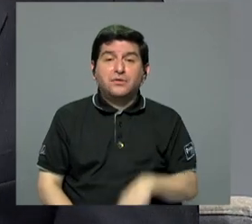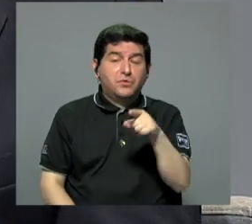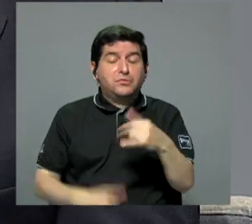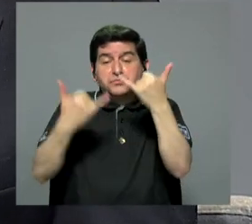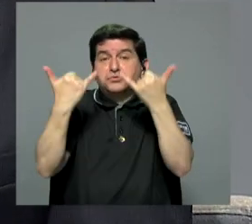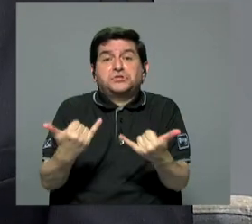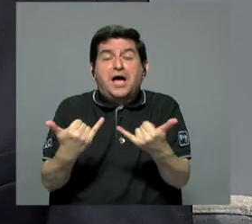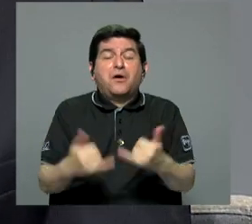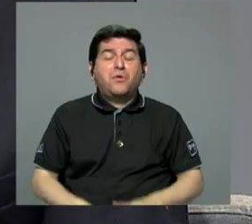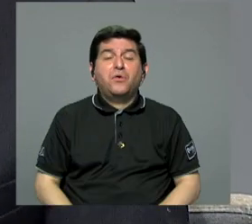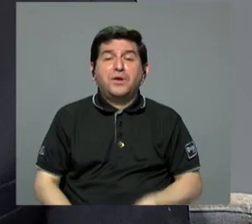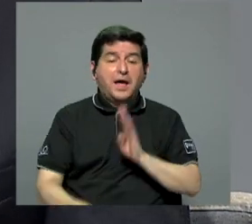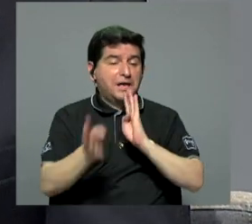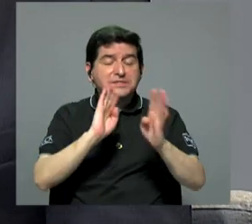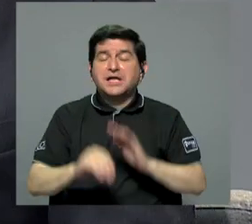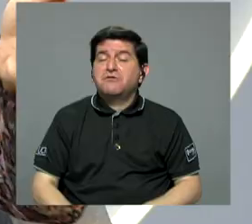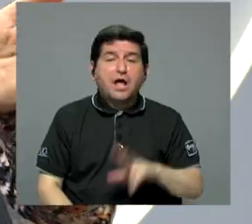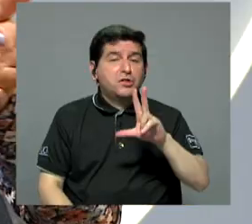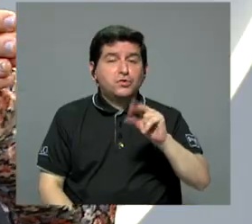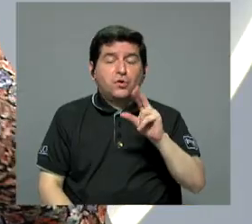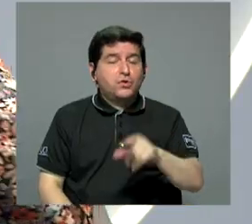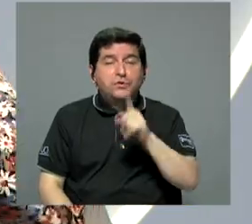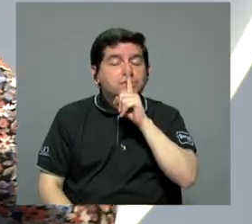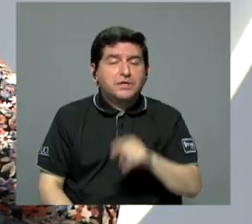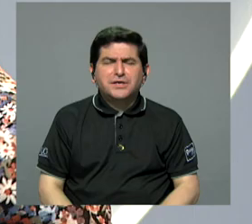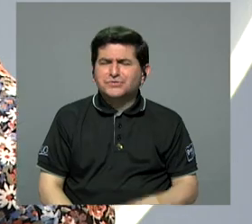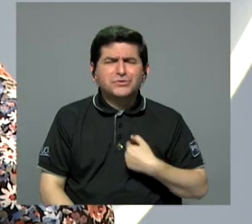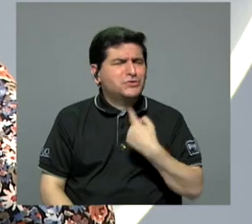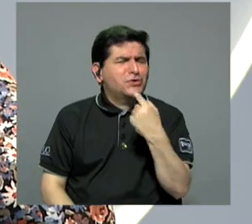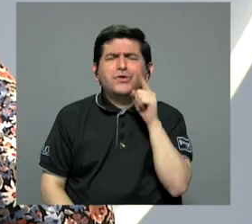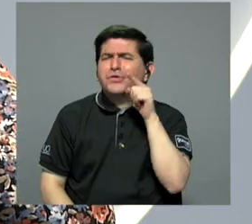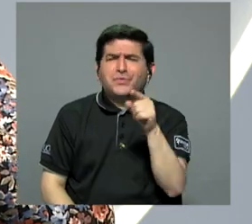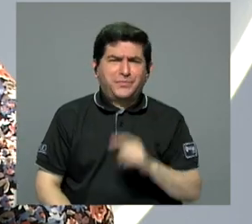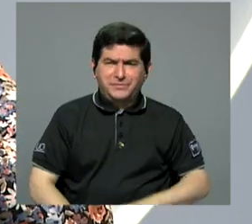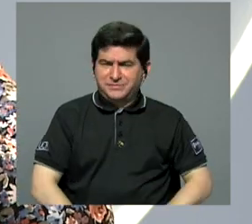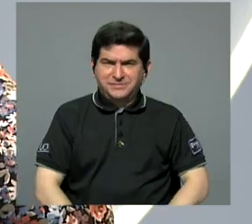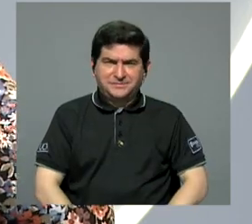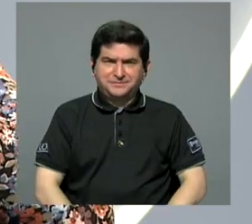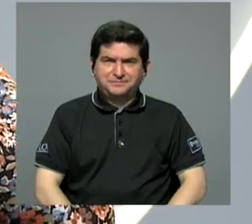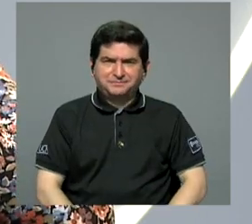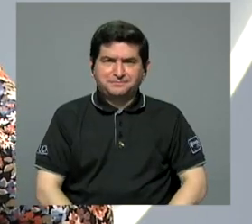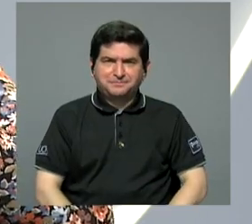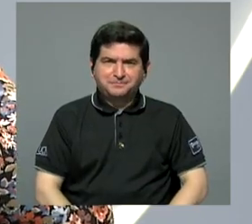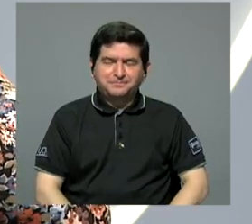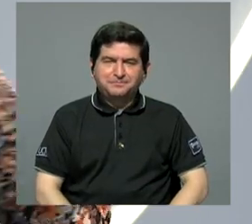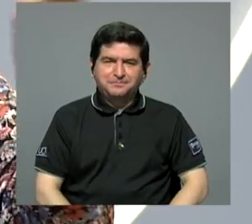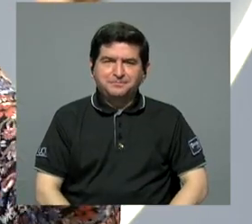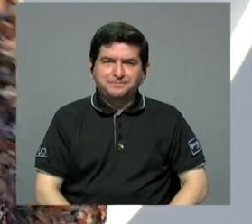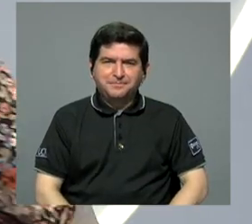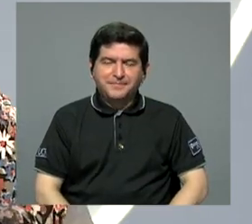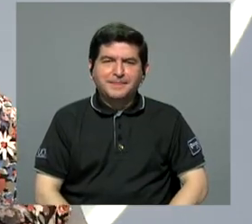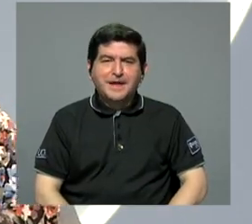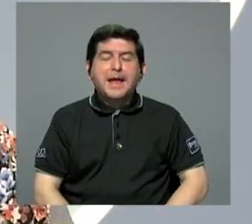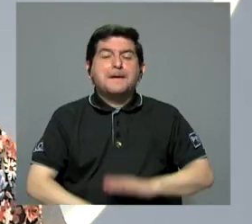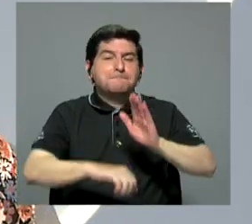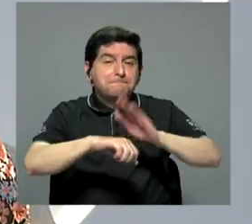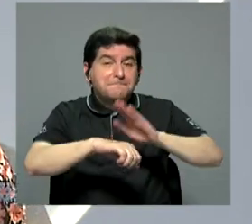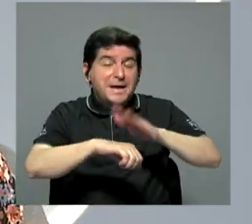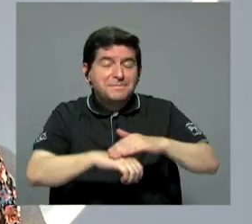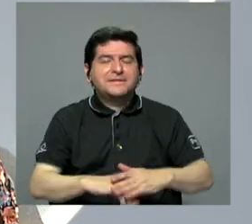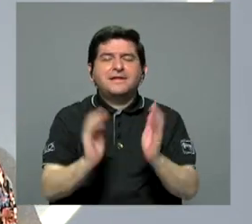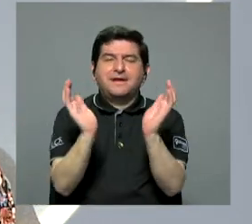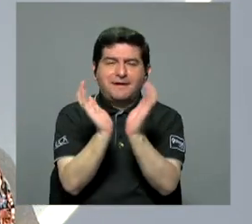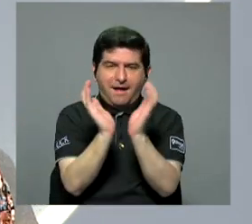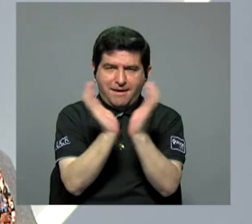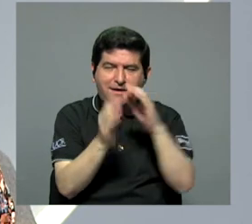usted al aire, aquí nadie lo está censurando. Vale más. Pero bueno... Y no lo digo por voz. Don Oscar, sería... Hay que permitirle a